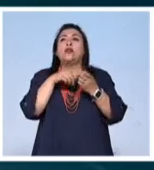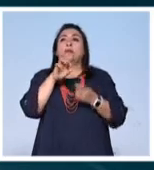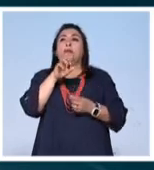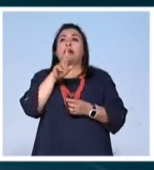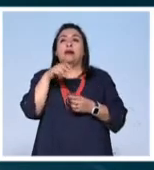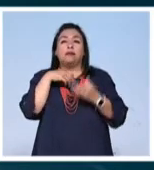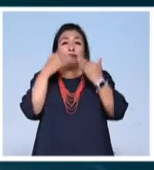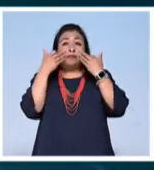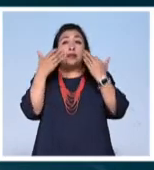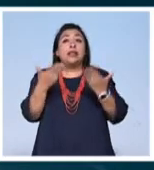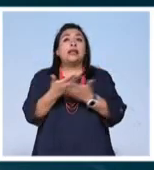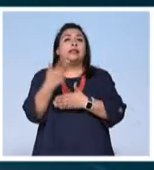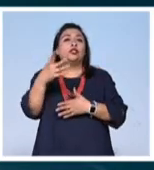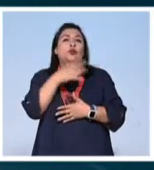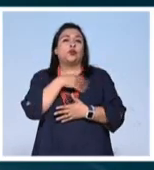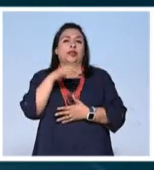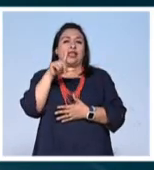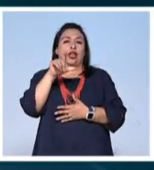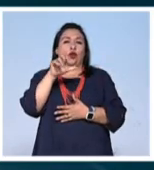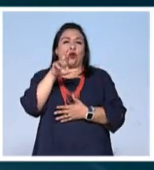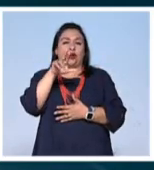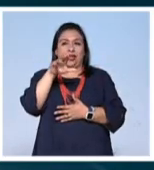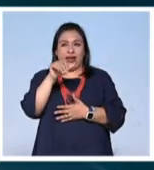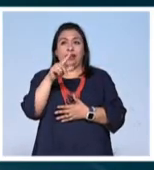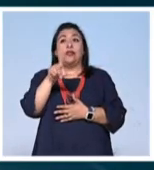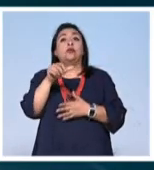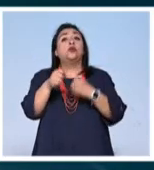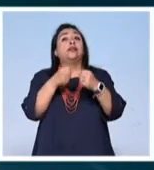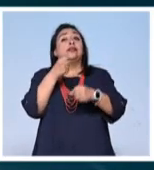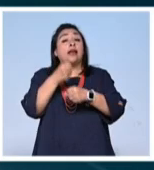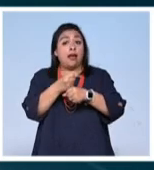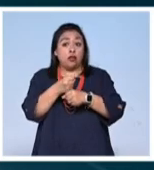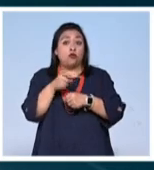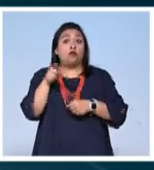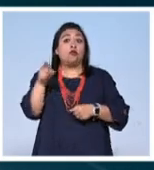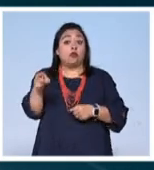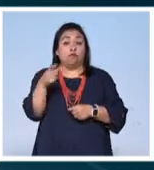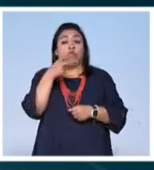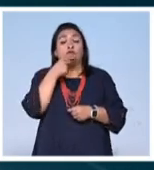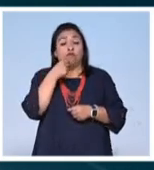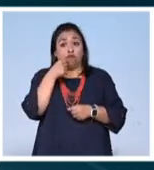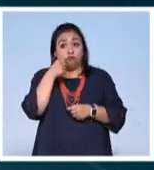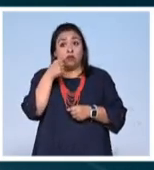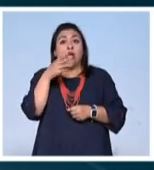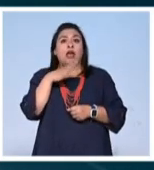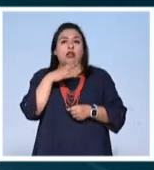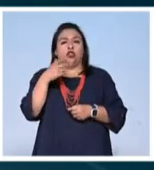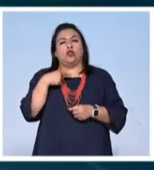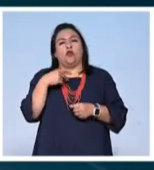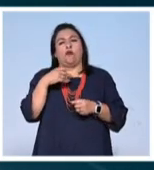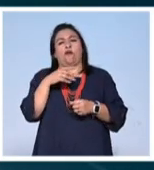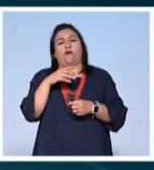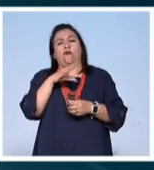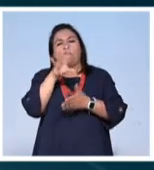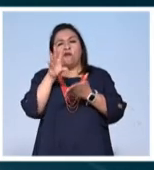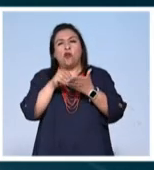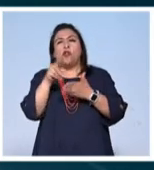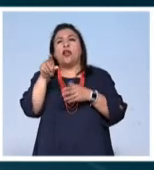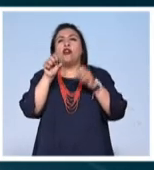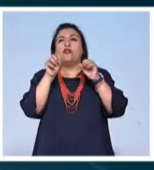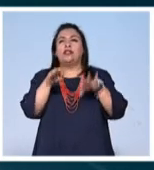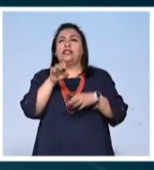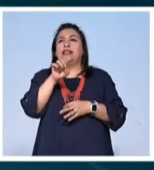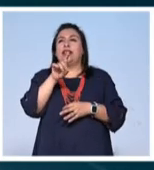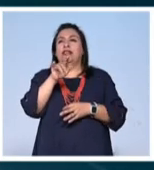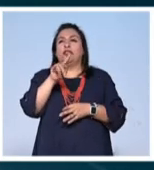Fue testigo del nacimiento de su hija Lorena y que años más tarde sería él quien oficiaría la boda literaria en las oficinas de